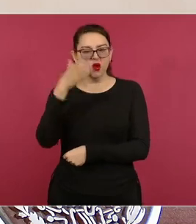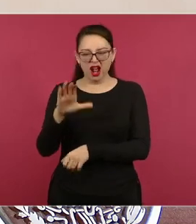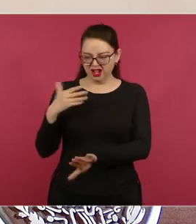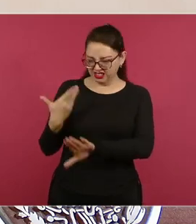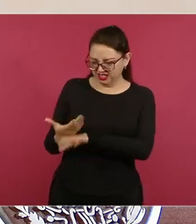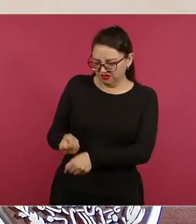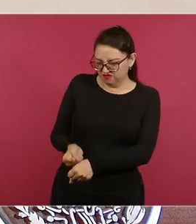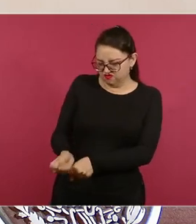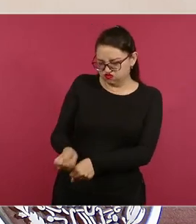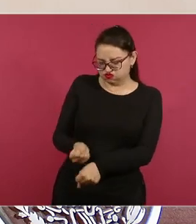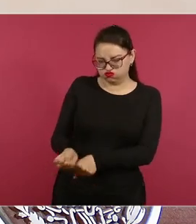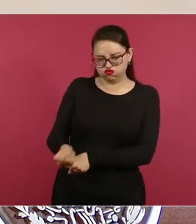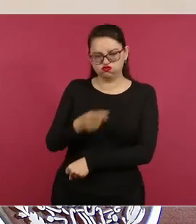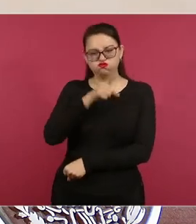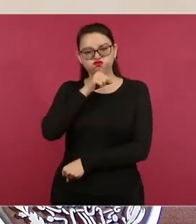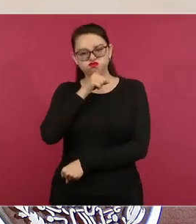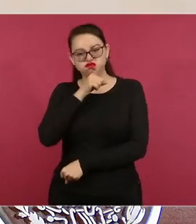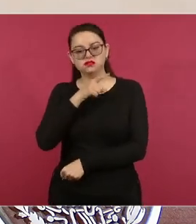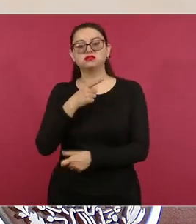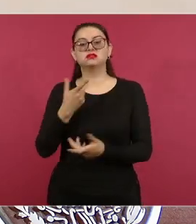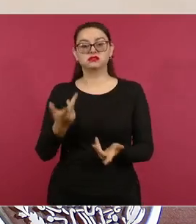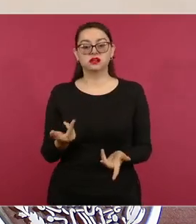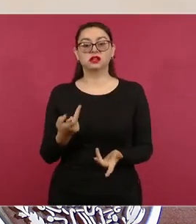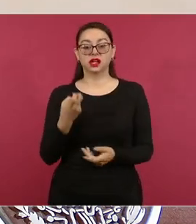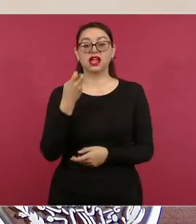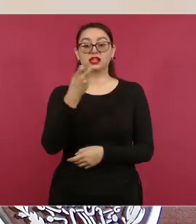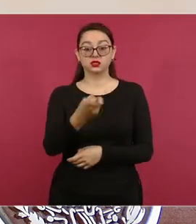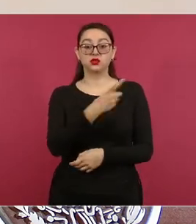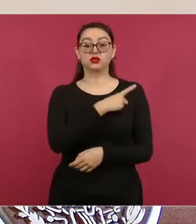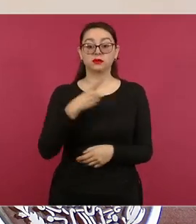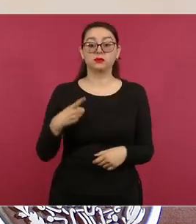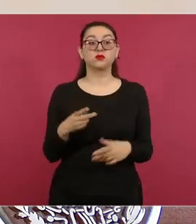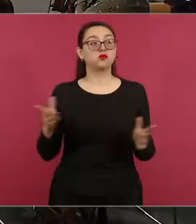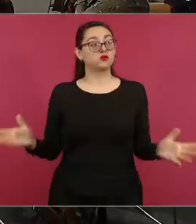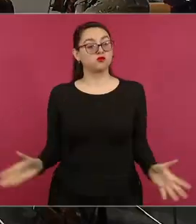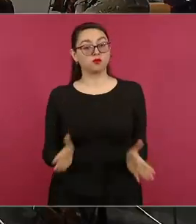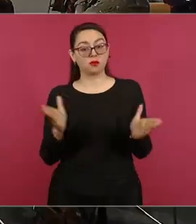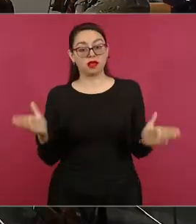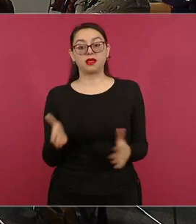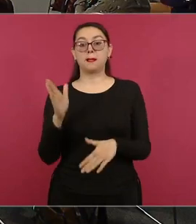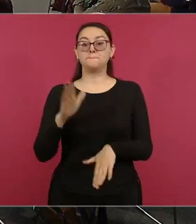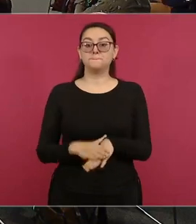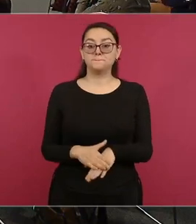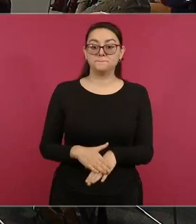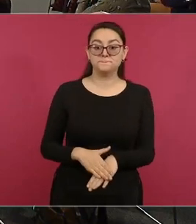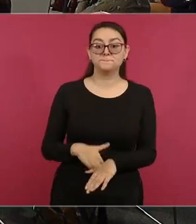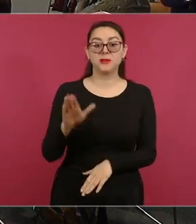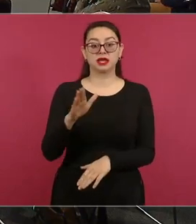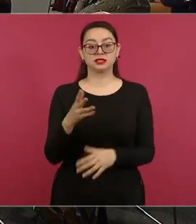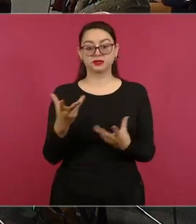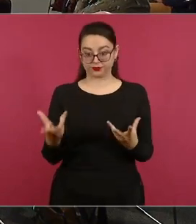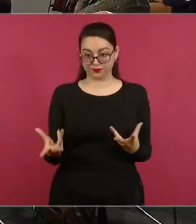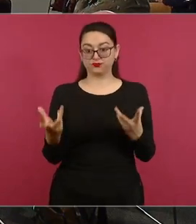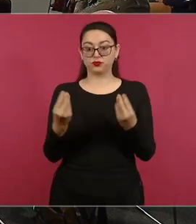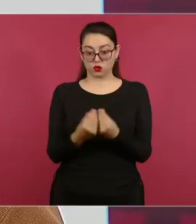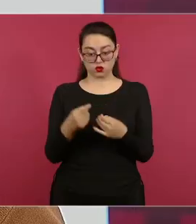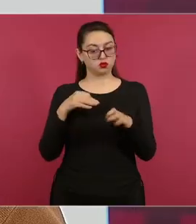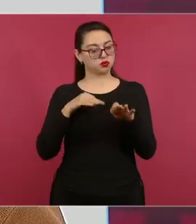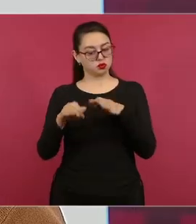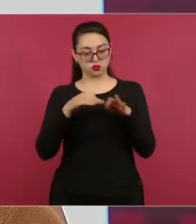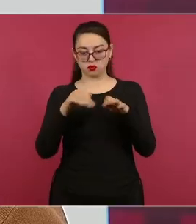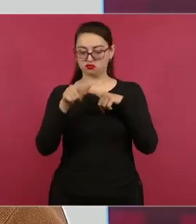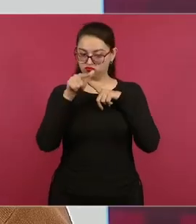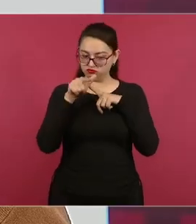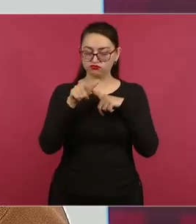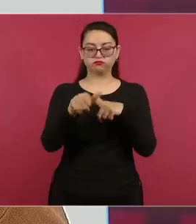de los animales de compañía. Entonces, eso es lo que estamos trabajando en conjunto con ustedes y lo vamos a seguir